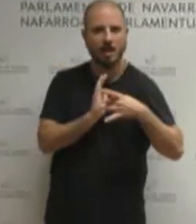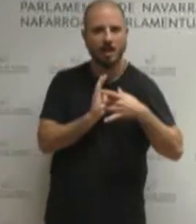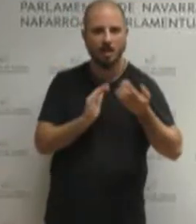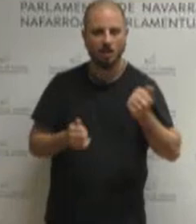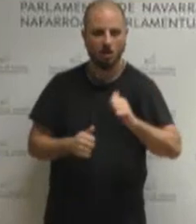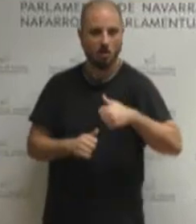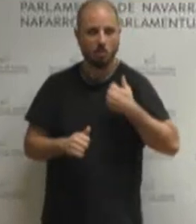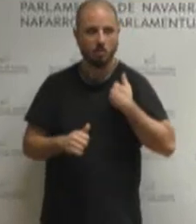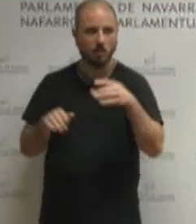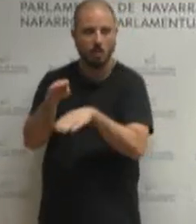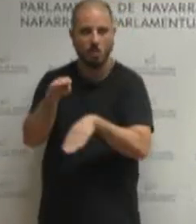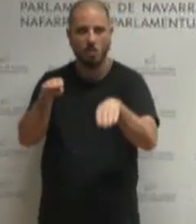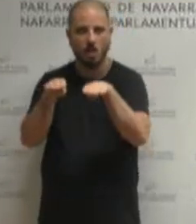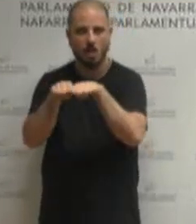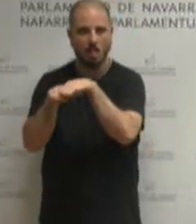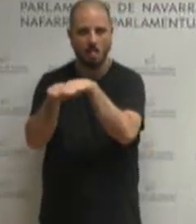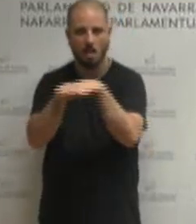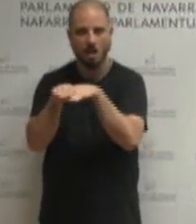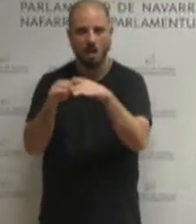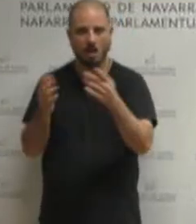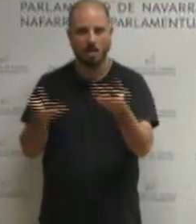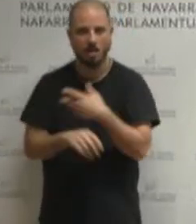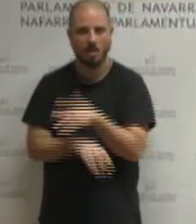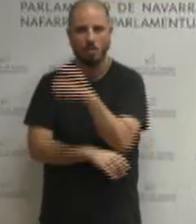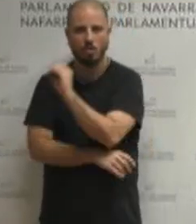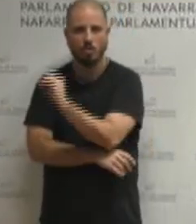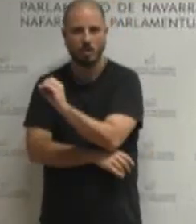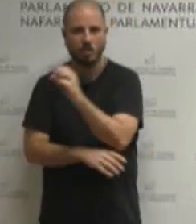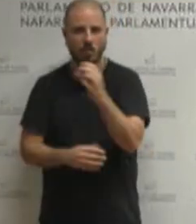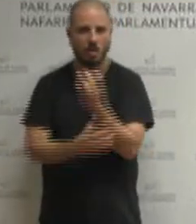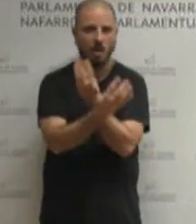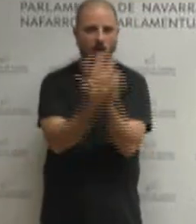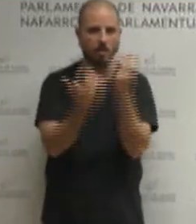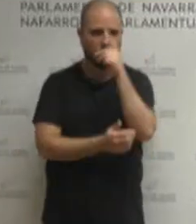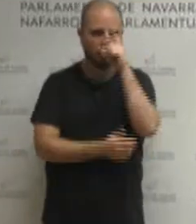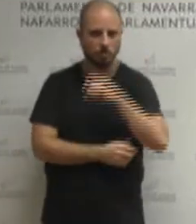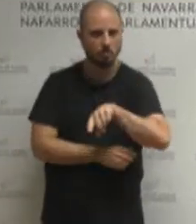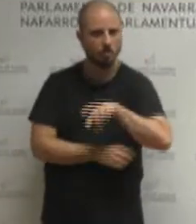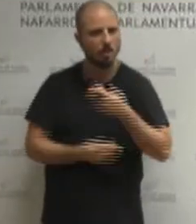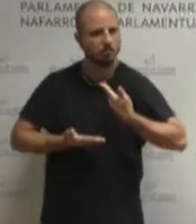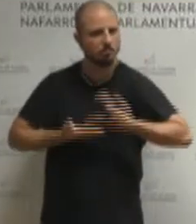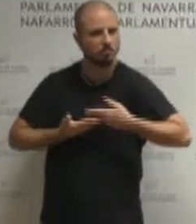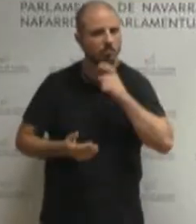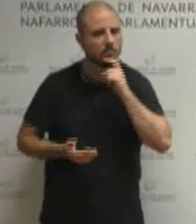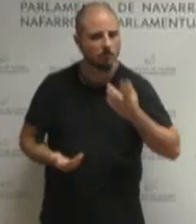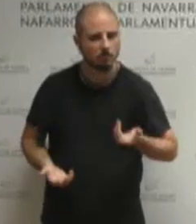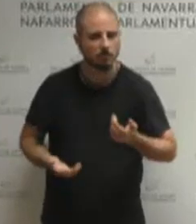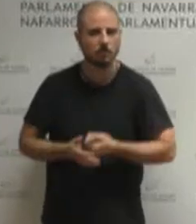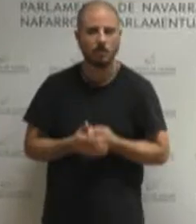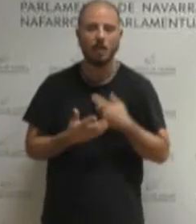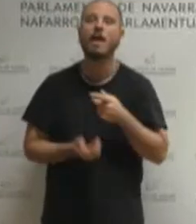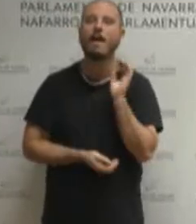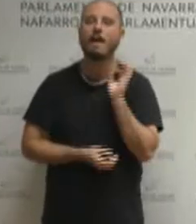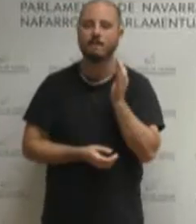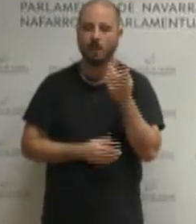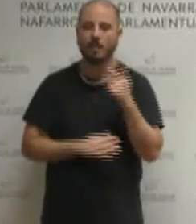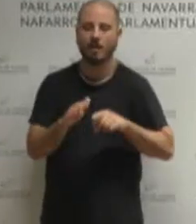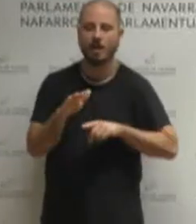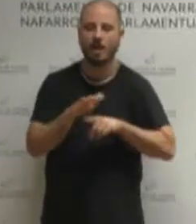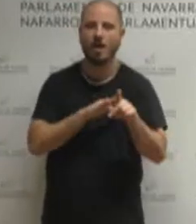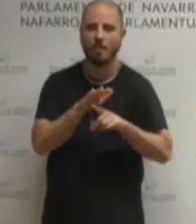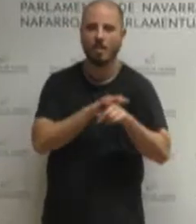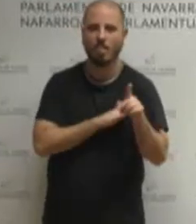de oportunidades para todas las personas desde los 0 a los 18 años es cierto que se han dado determinados avances